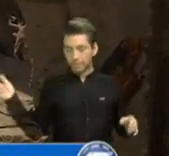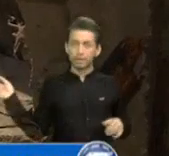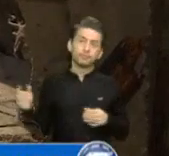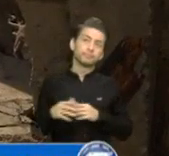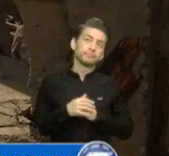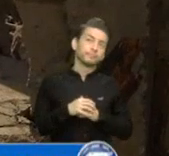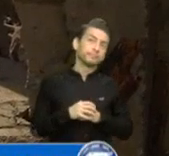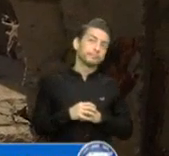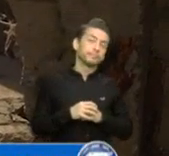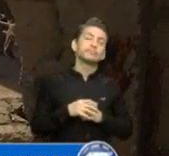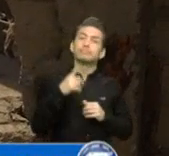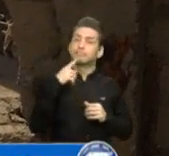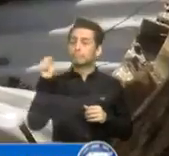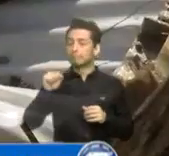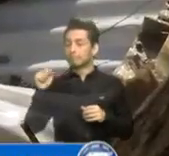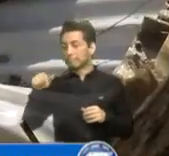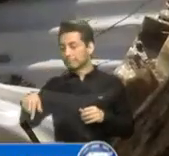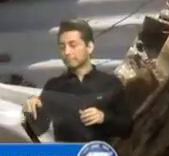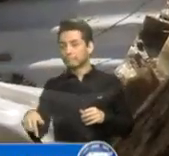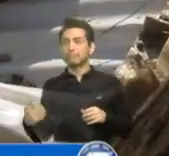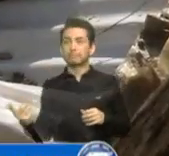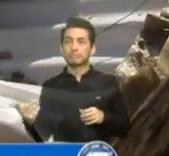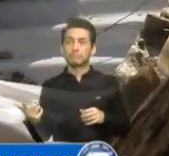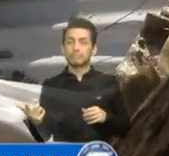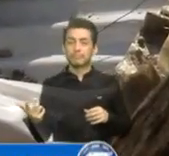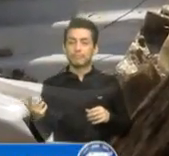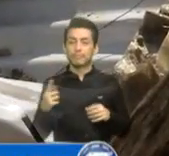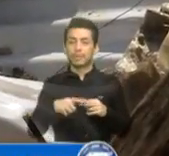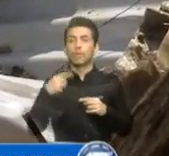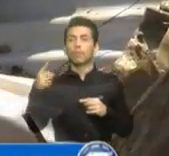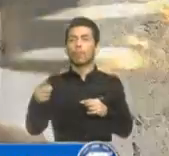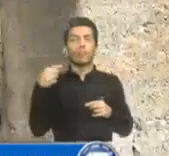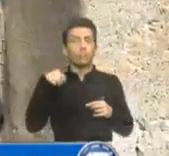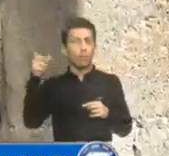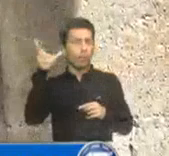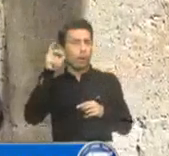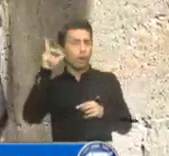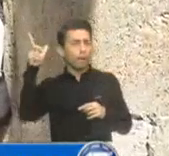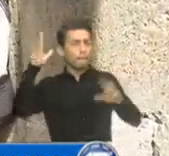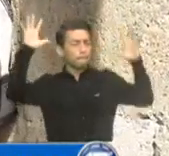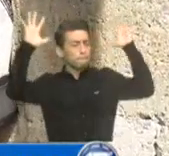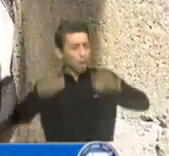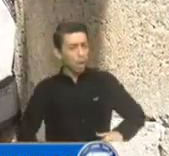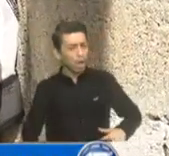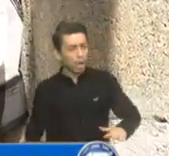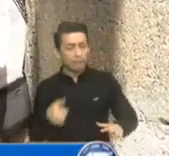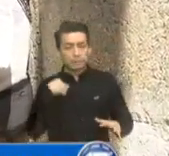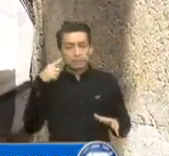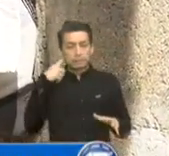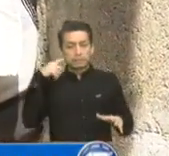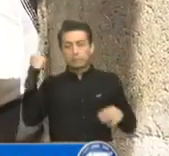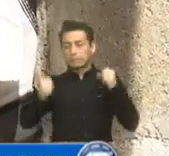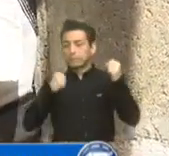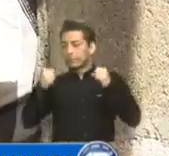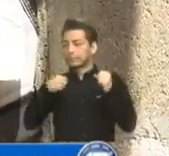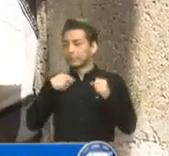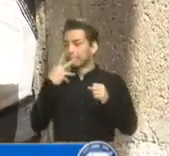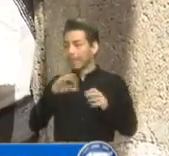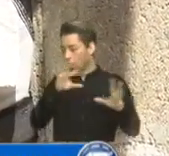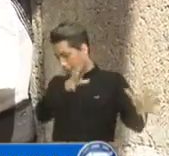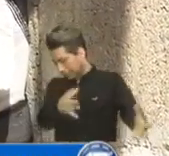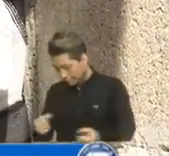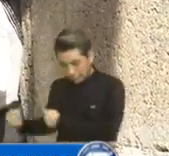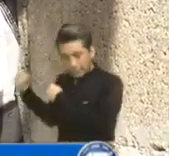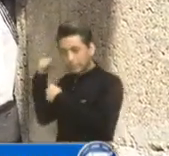mis dos niños estaban jugando aquí. Cuando oímos el trancazo, yo lo que hice es sacar a los nenes corriendo y